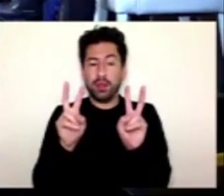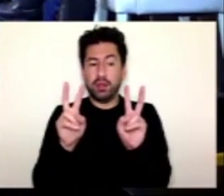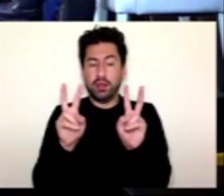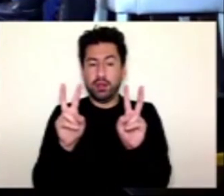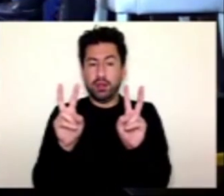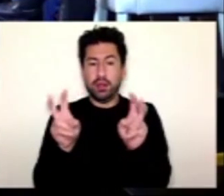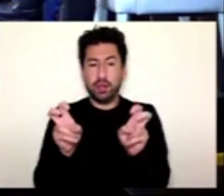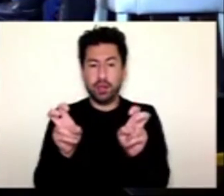Noticias 12